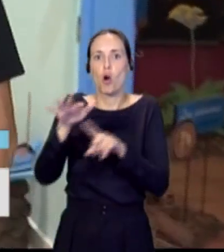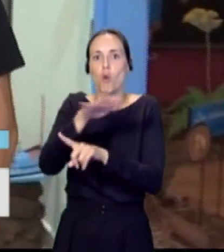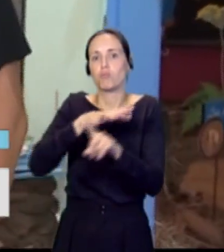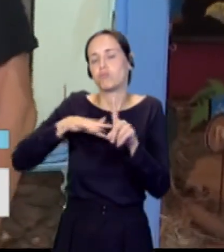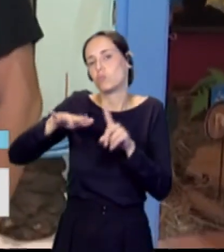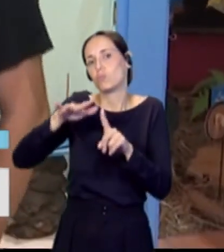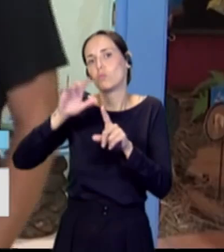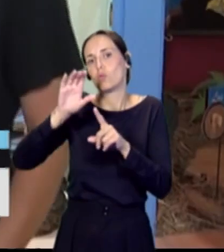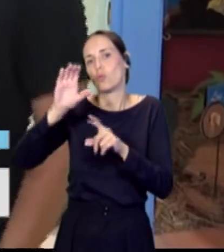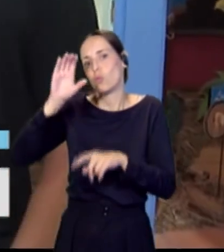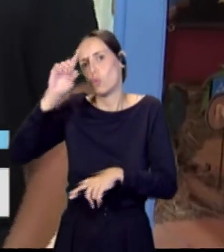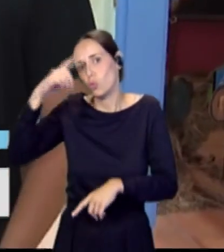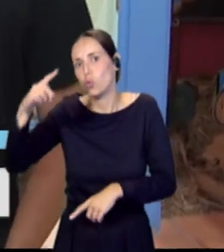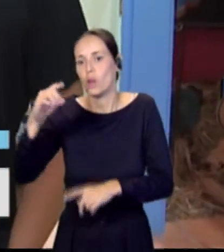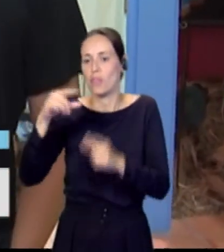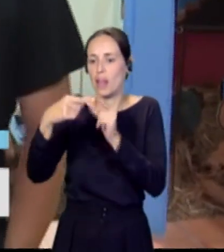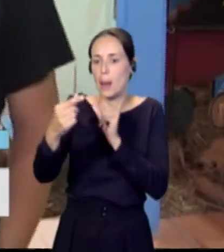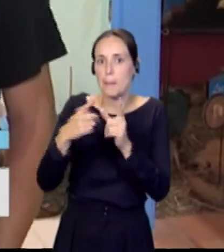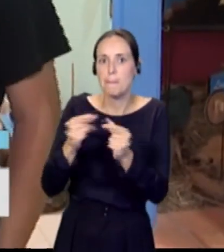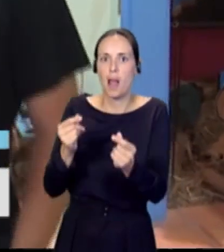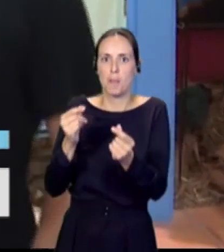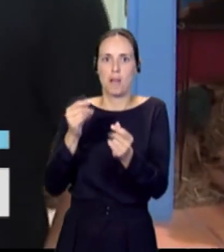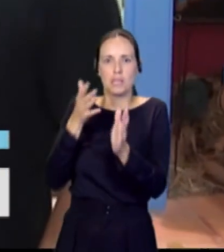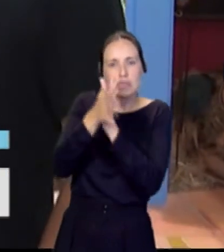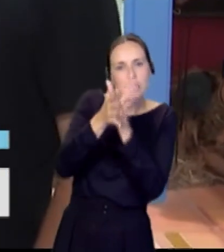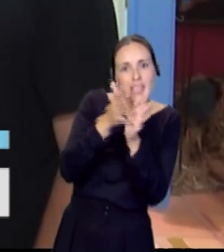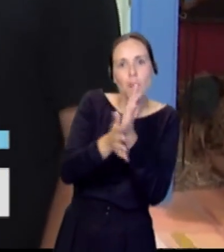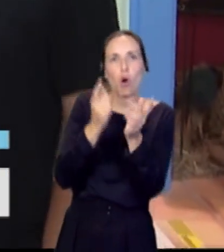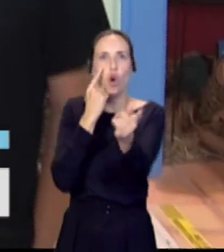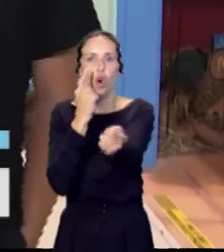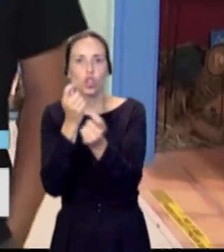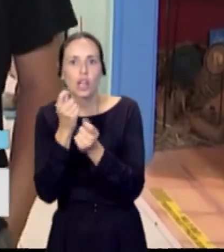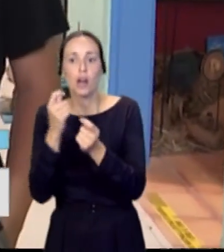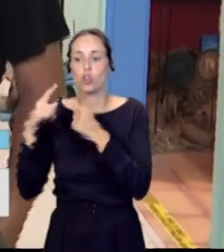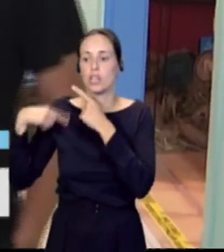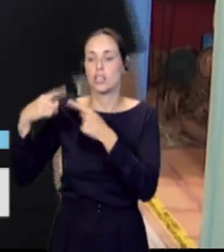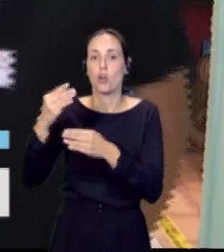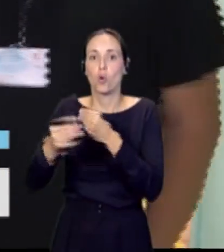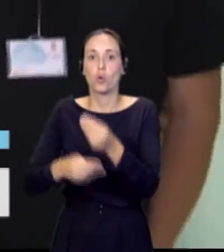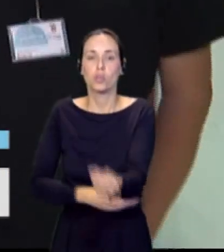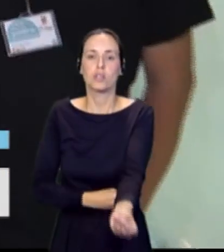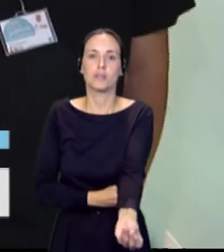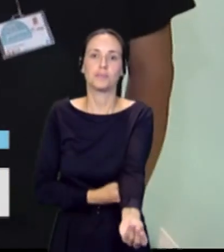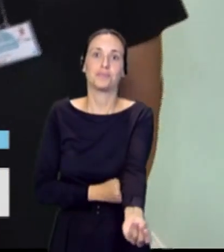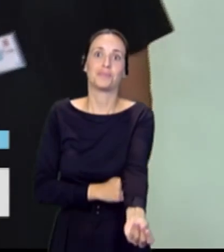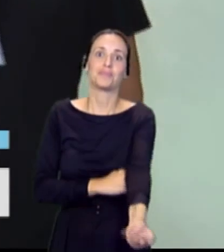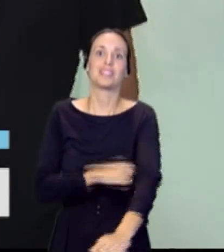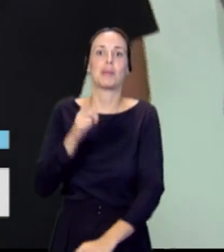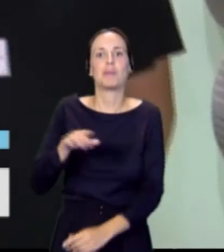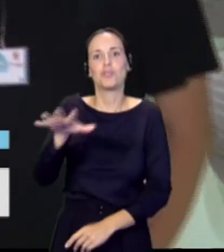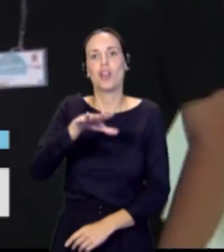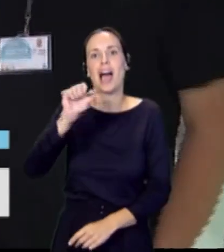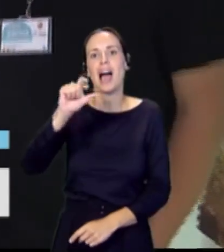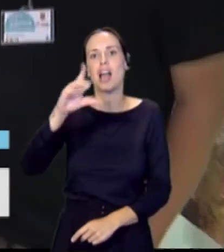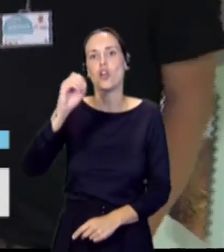palma, al manejo, a los usos tradicionales, y bueno, también posiciona a lojera como dentro del circuito